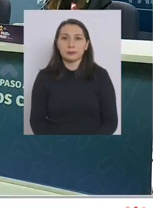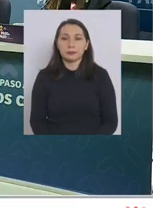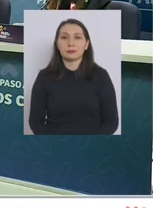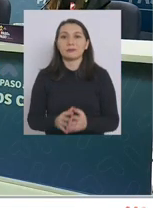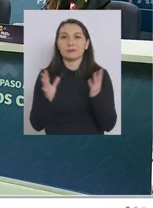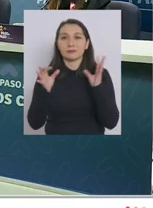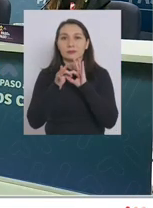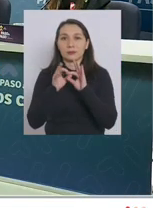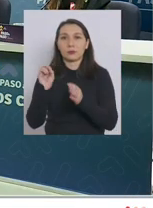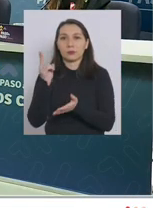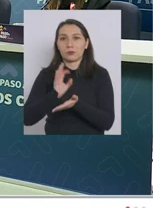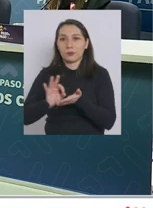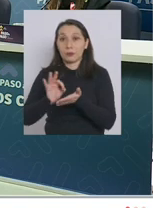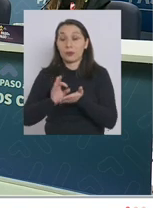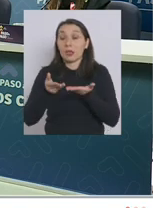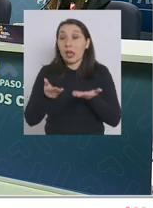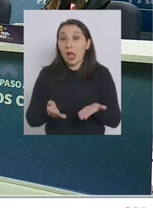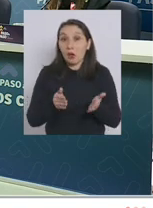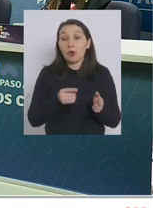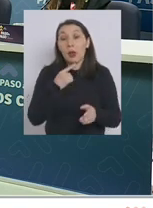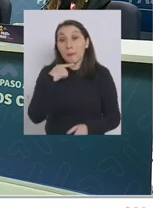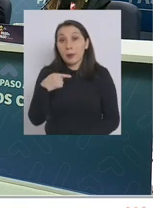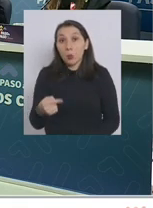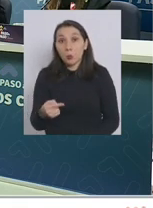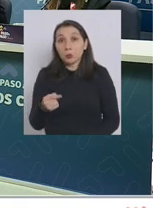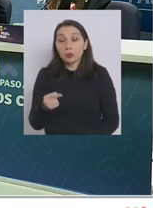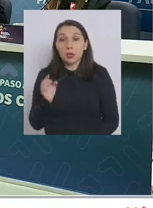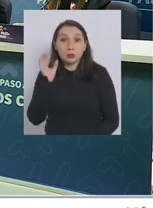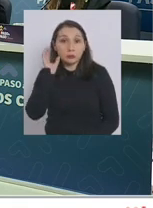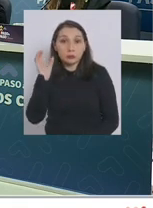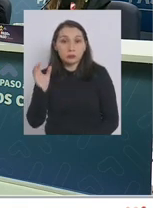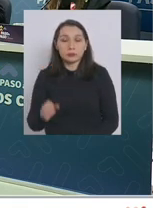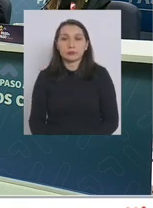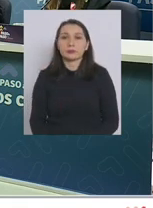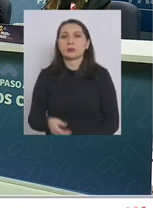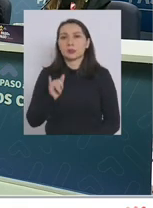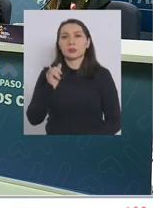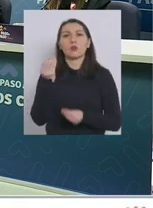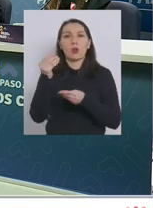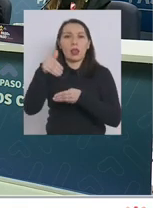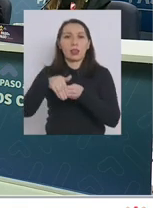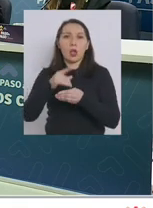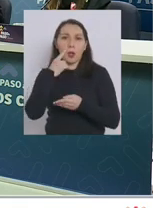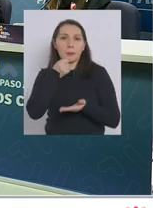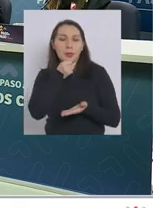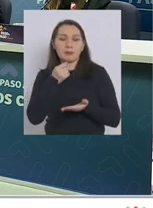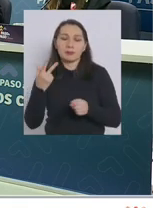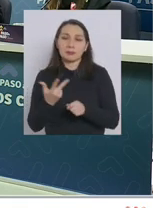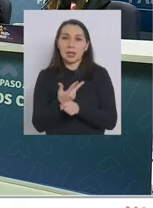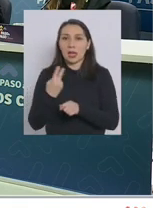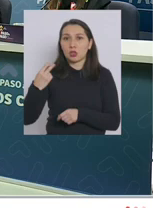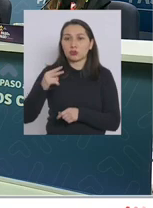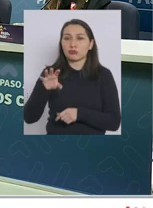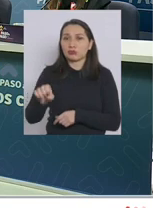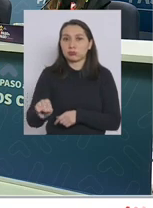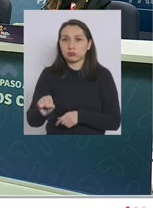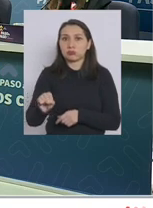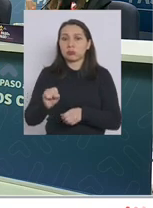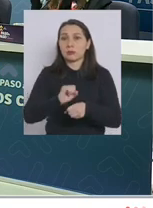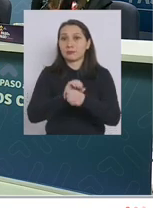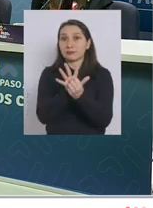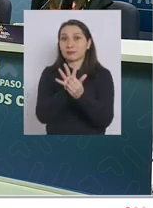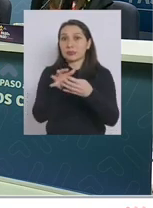Muchas gracias, subsecretario. Ahora vamos a pasar a las preguntas. Sí, buenas tardes. Son malas noticias esta detección de